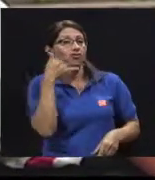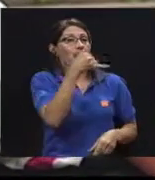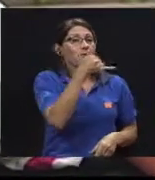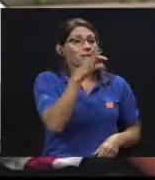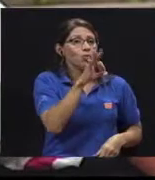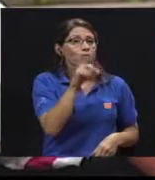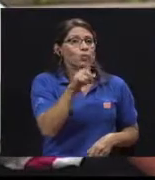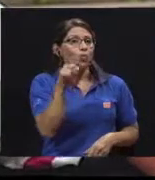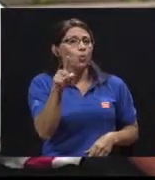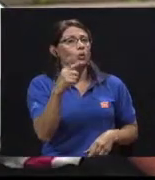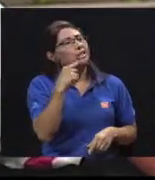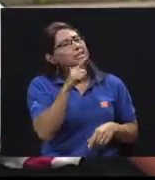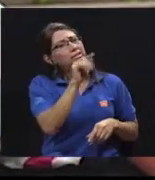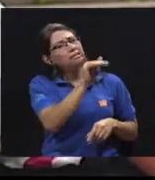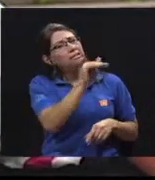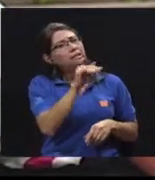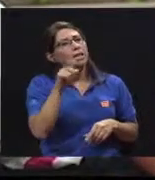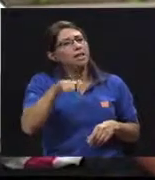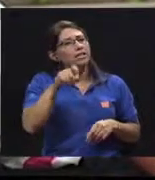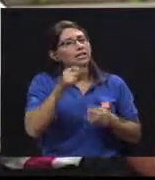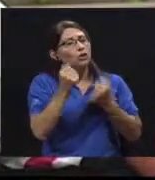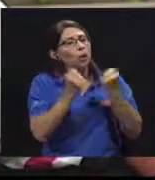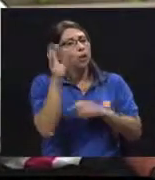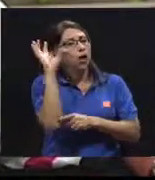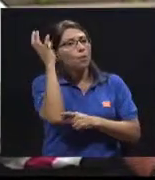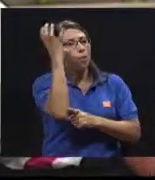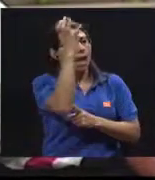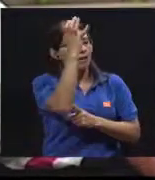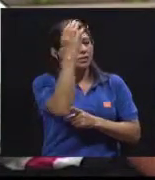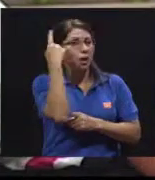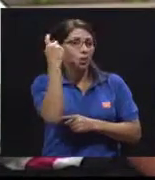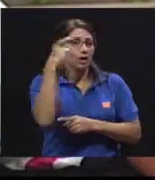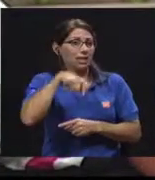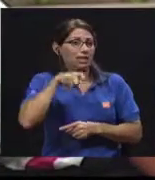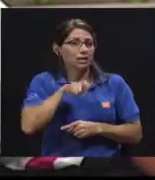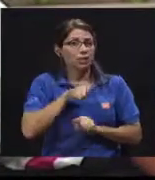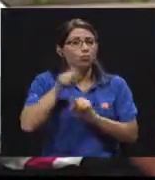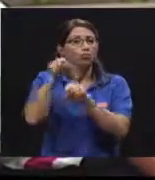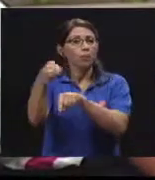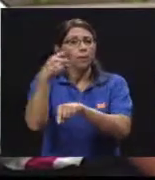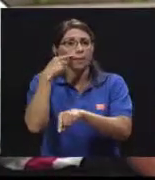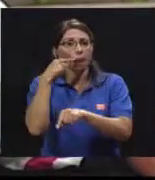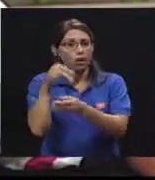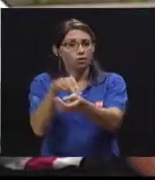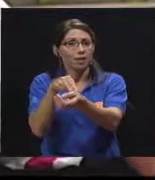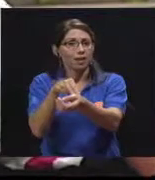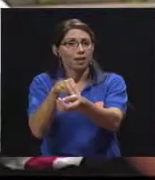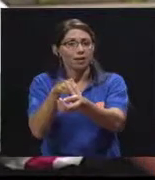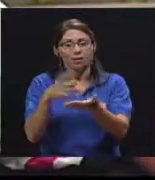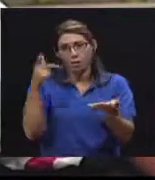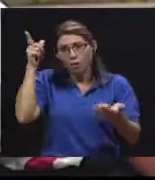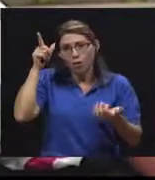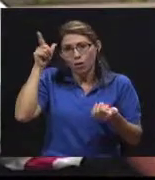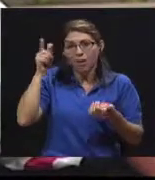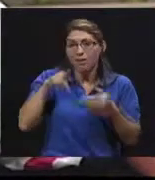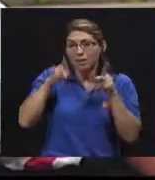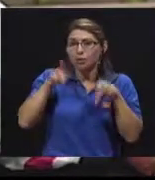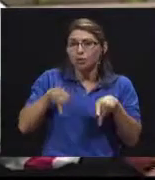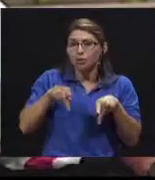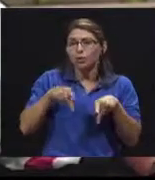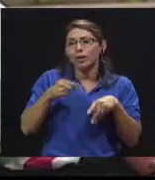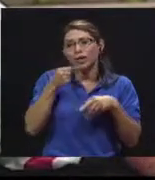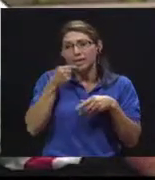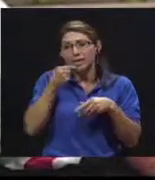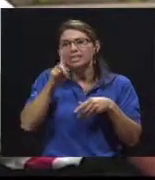a mi papá lo ven hoy en el hospital. Bueno, normalmente el despachador que está en la Cruz Roja, pues, revierte la llamada y ya le da